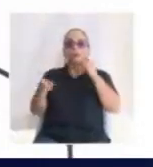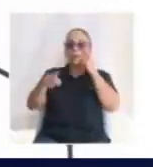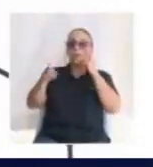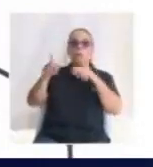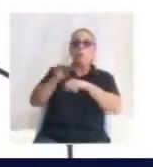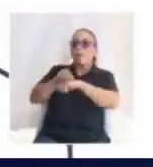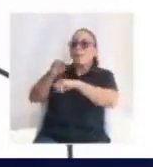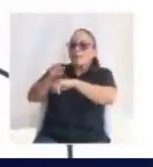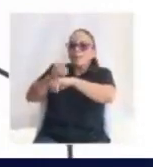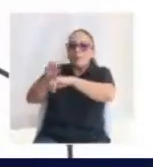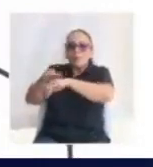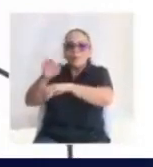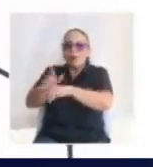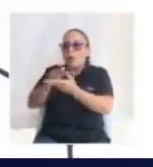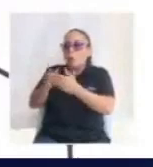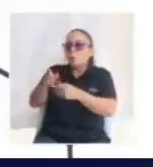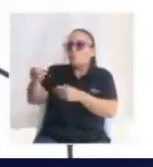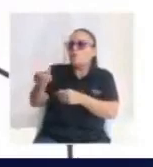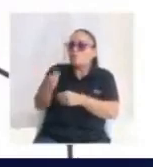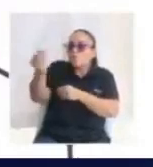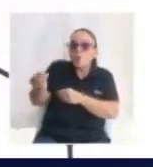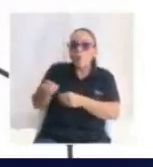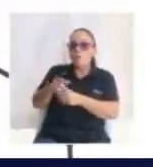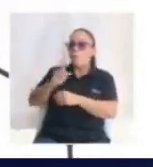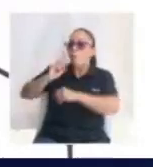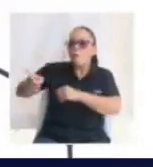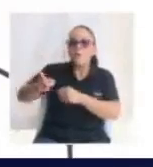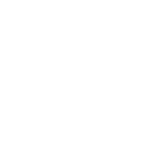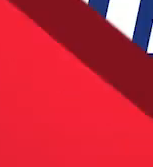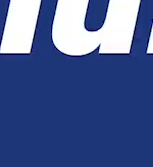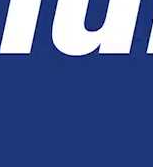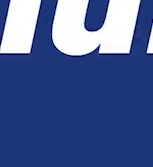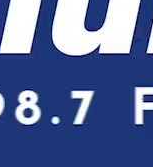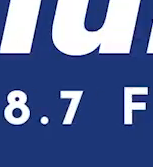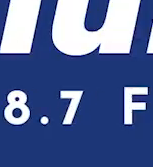comprar ni amenazar ni corromper Gracias a ti Gracias.